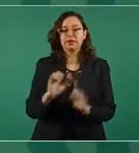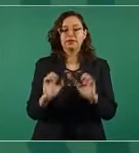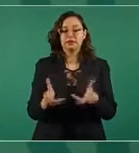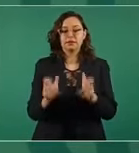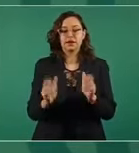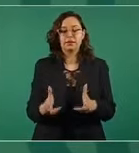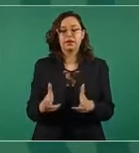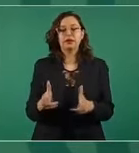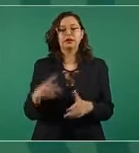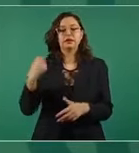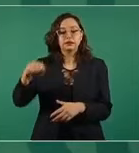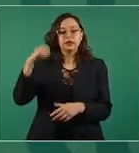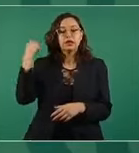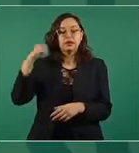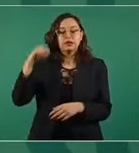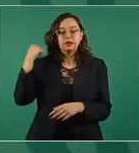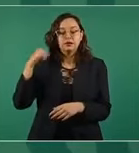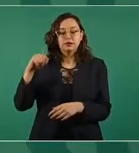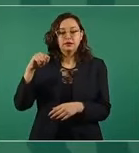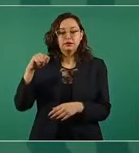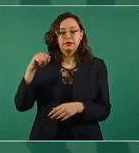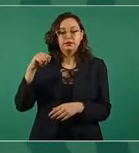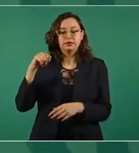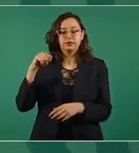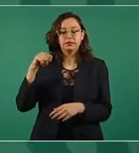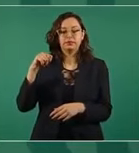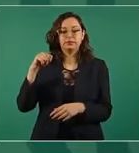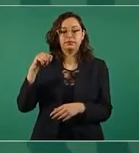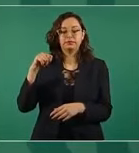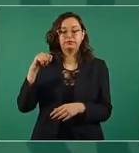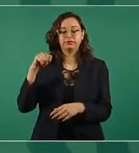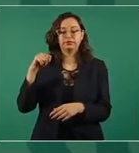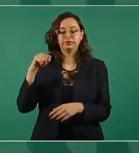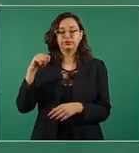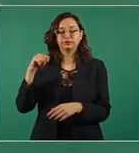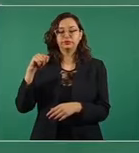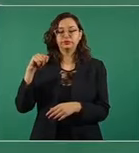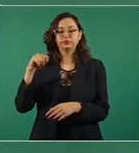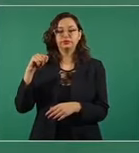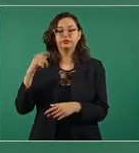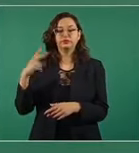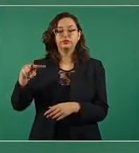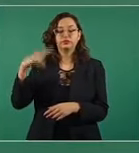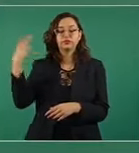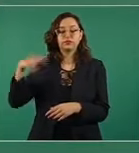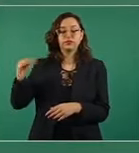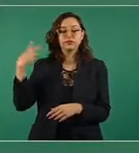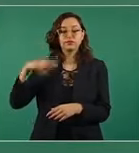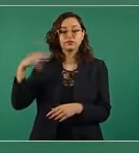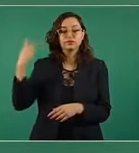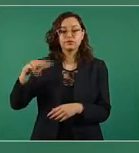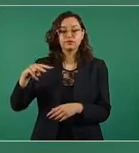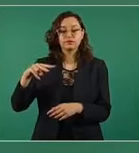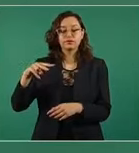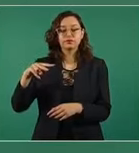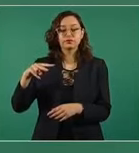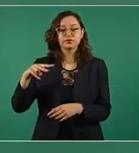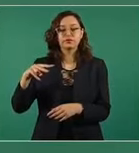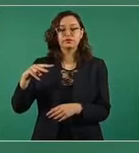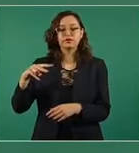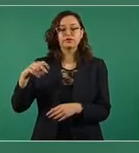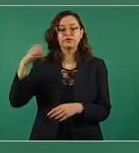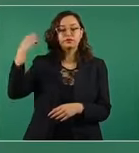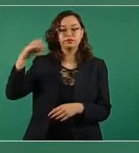Tabasco, de Veracruz, de